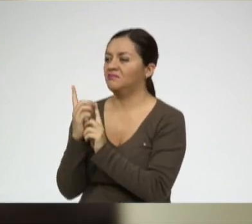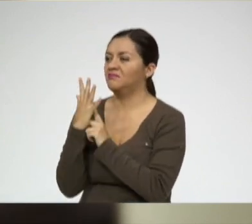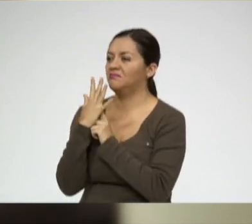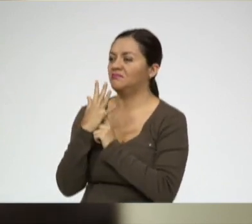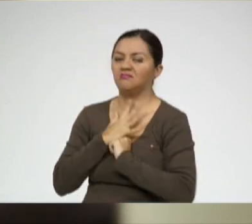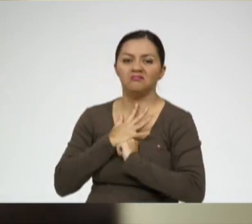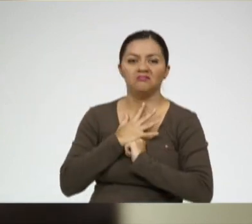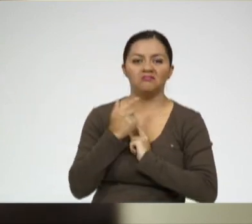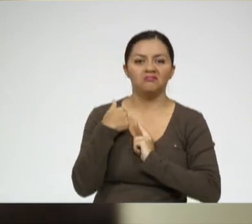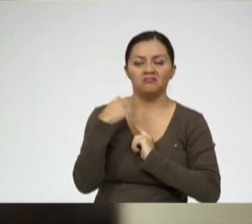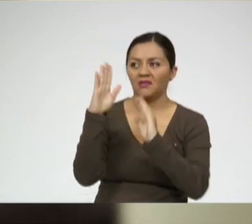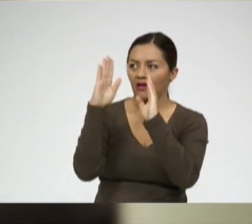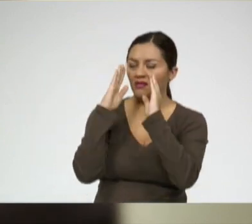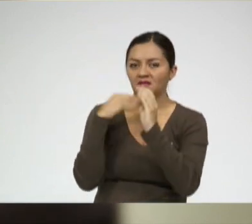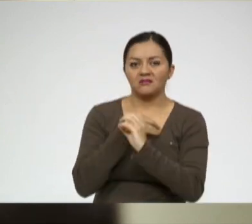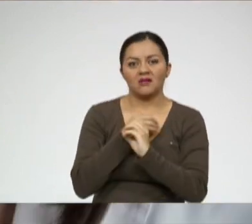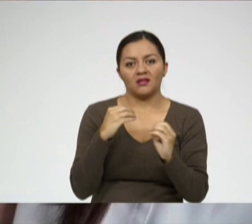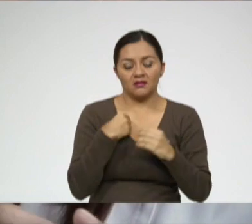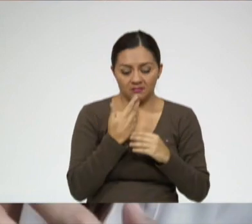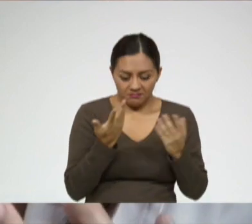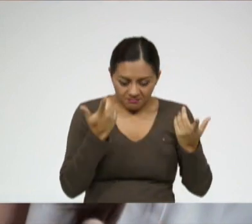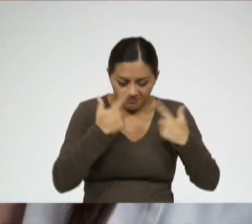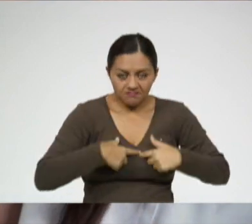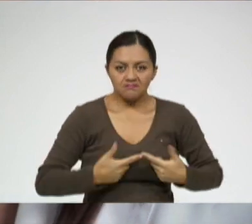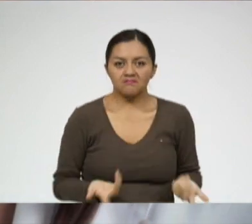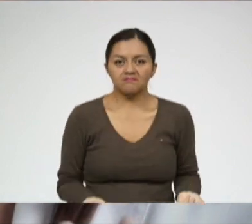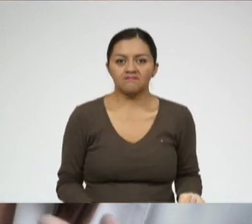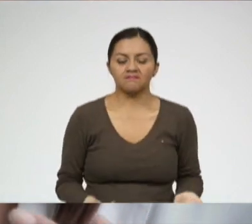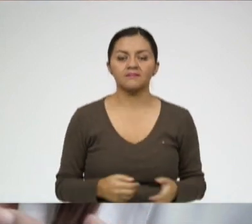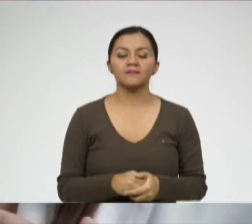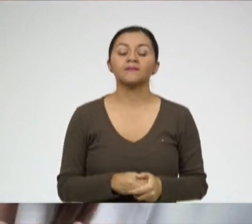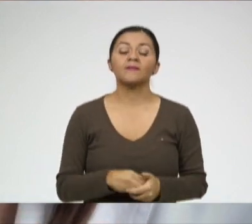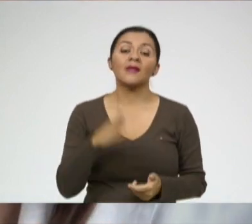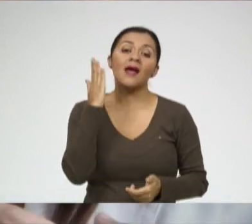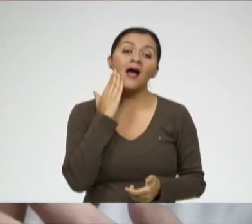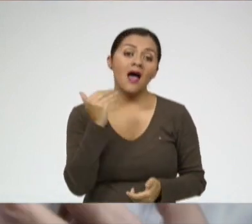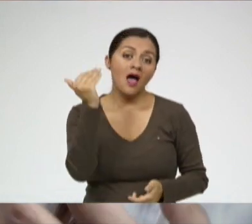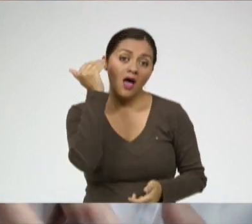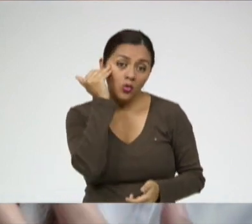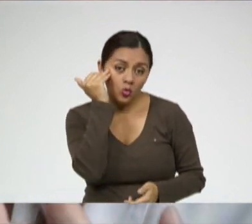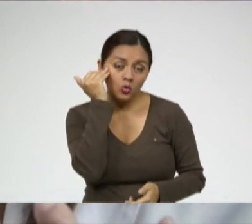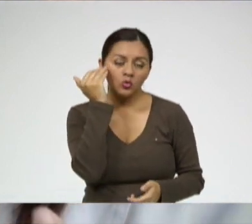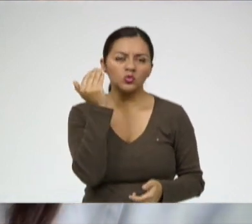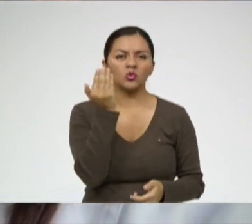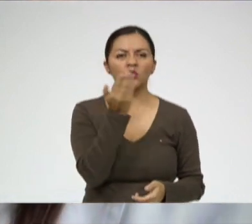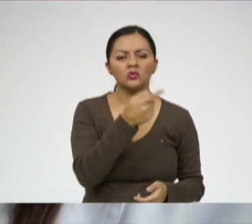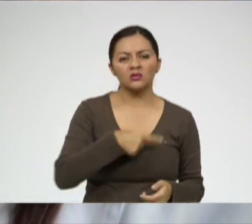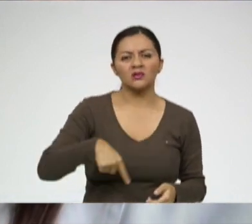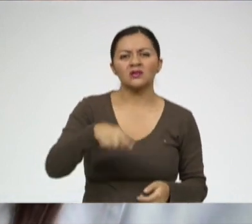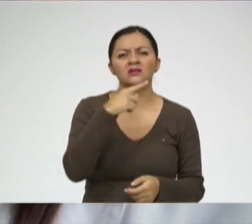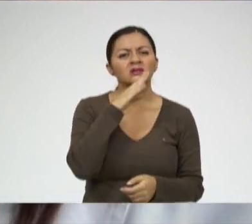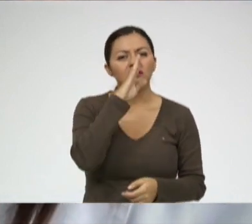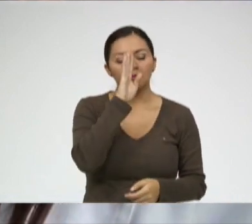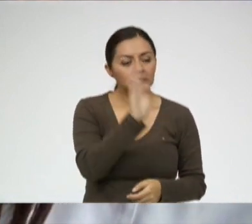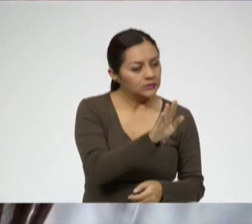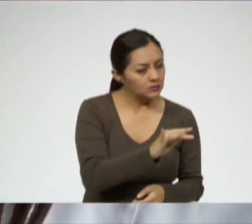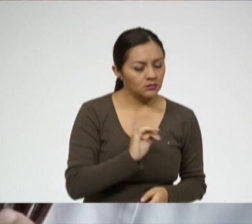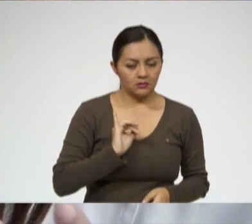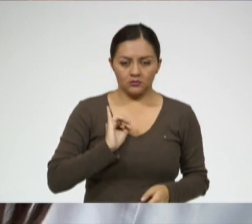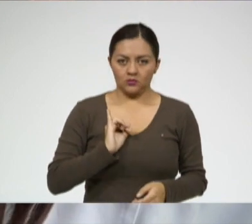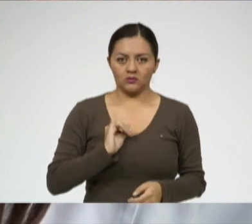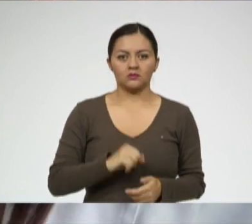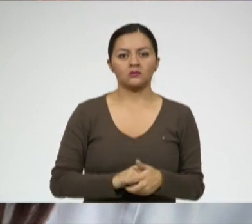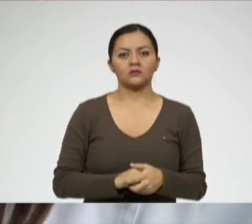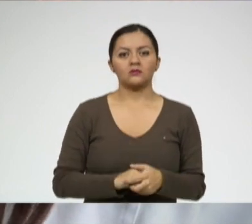rechazado por tu imagen. Los adultos están con esta cultura de la delgadez, que desde